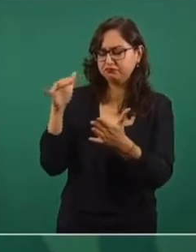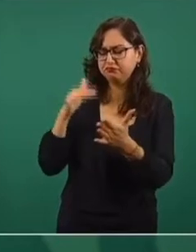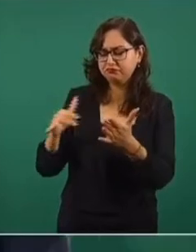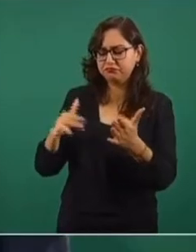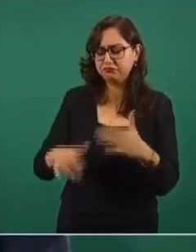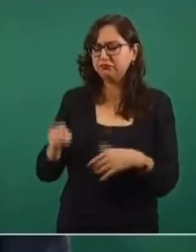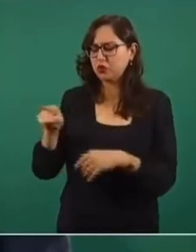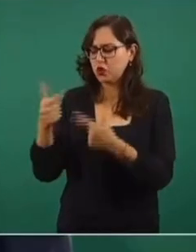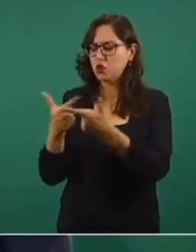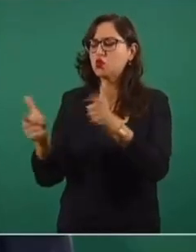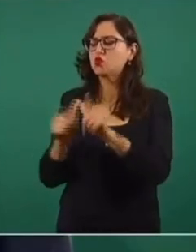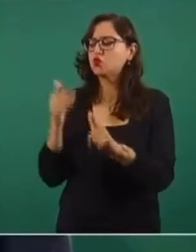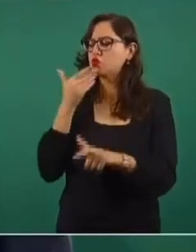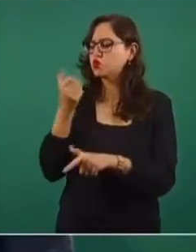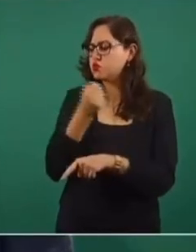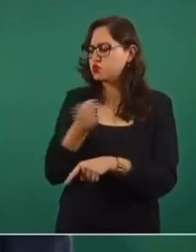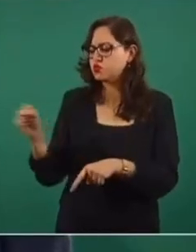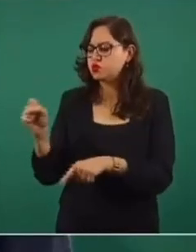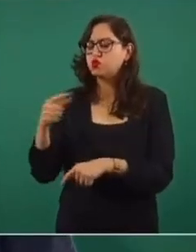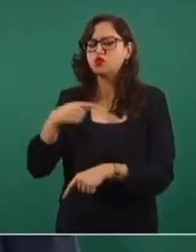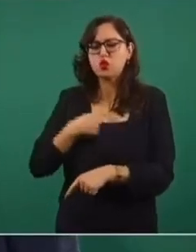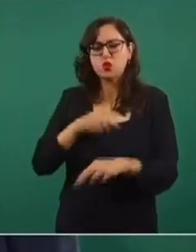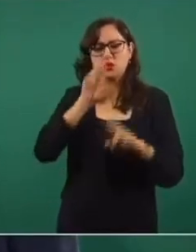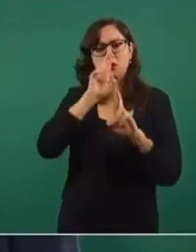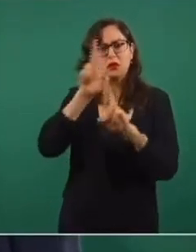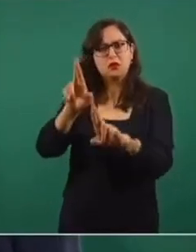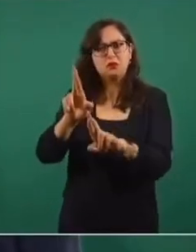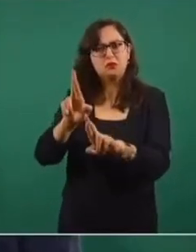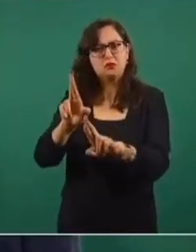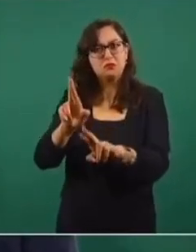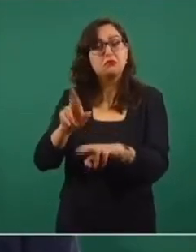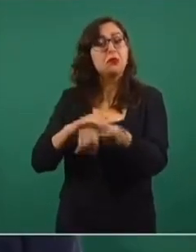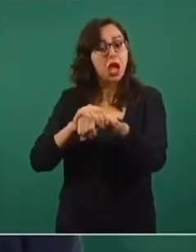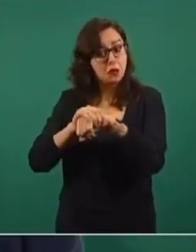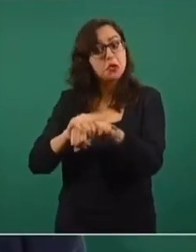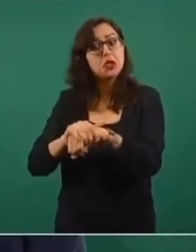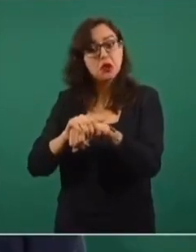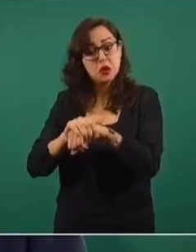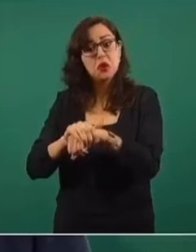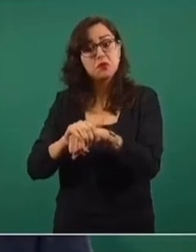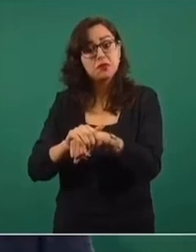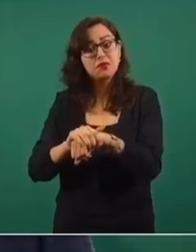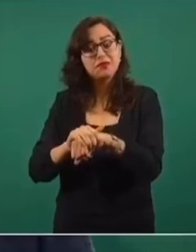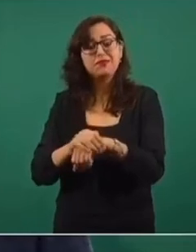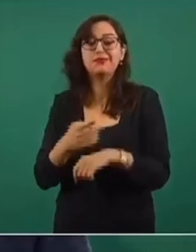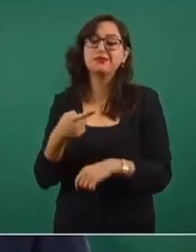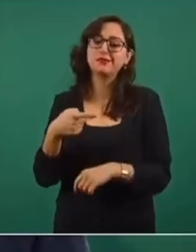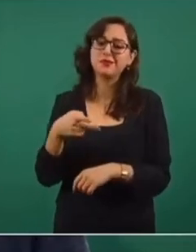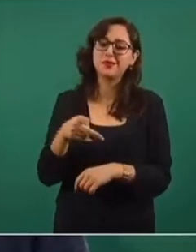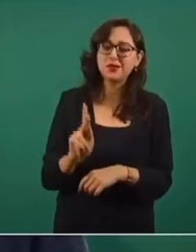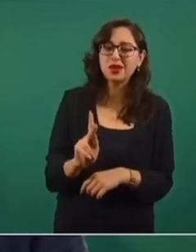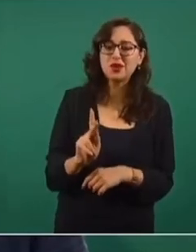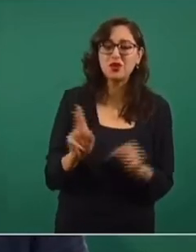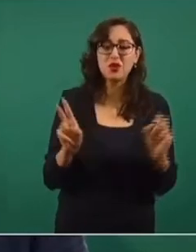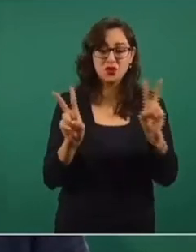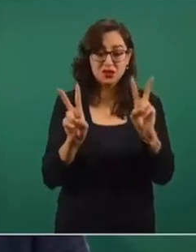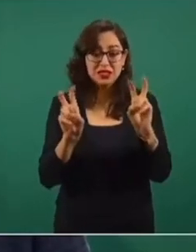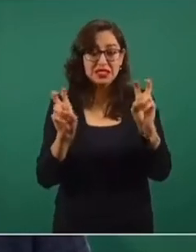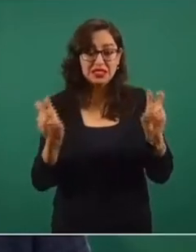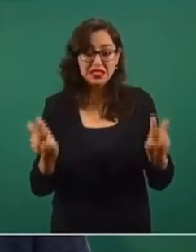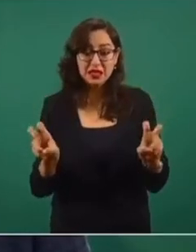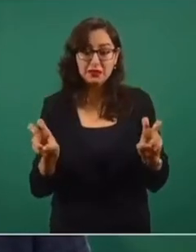puedo apreciar de tener una amistad con él. Pero yo quisiera que este tema te lo pudiera contestar